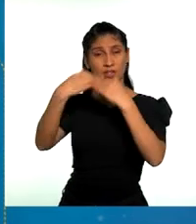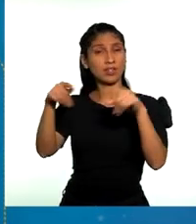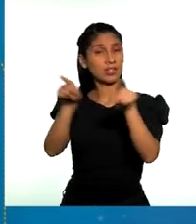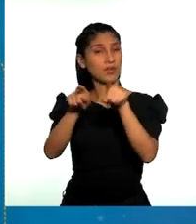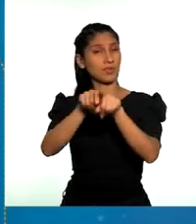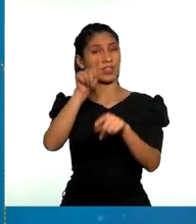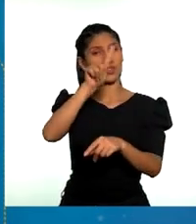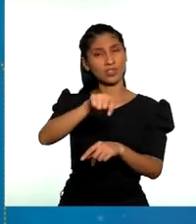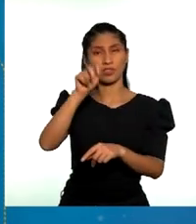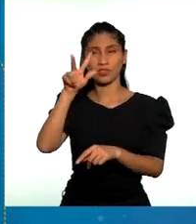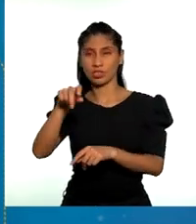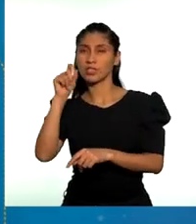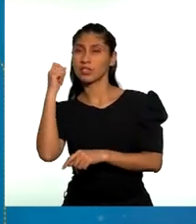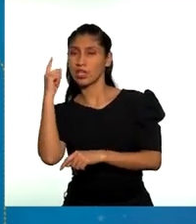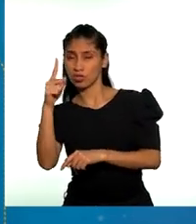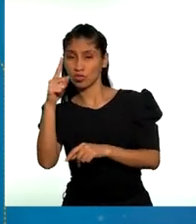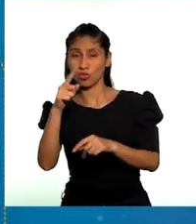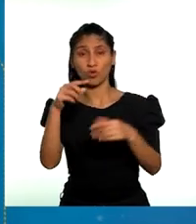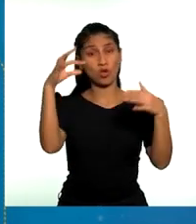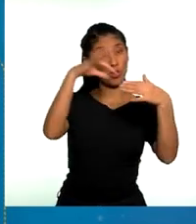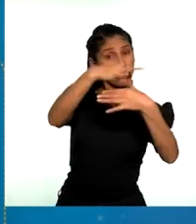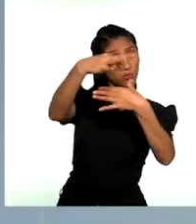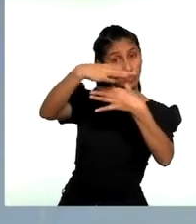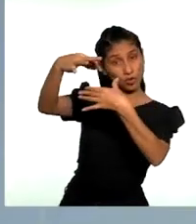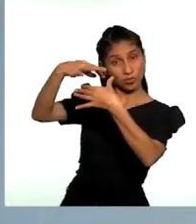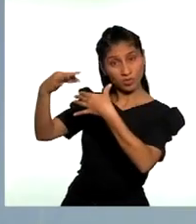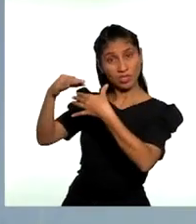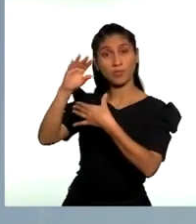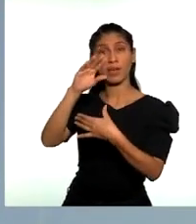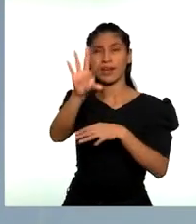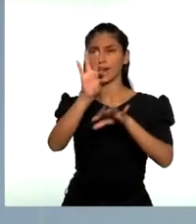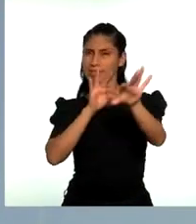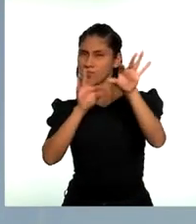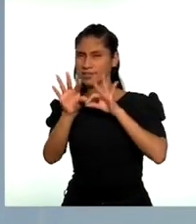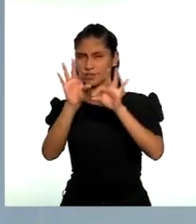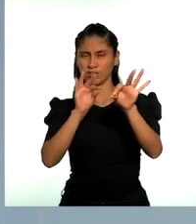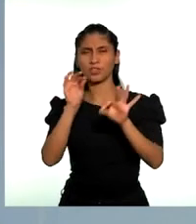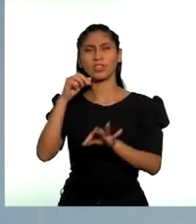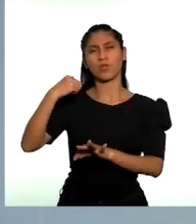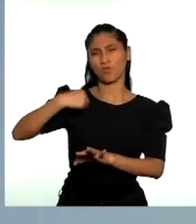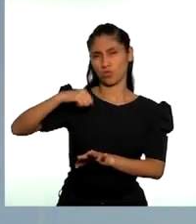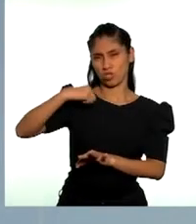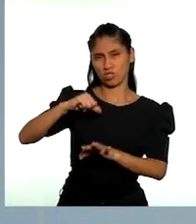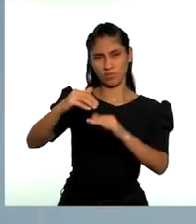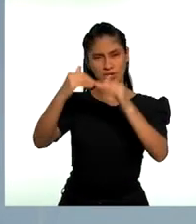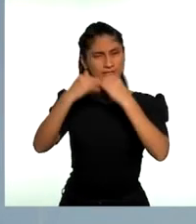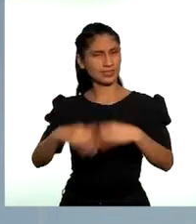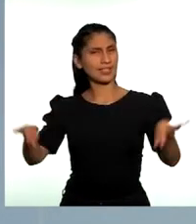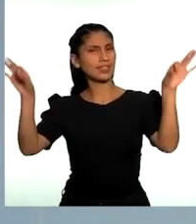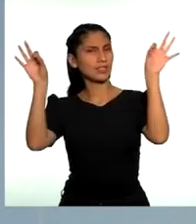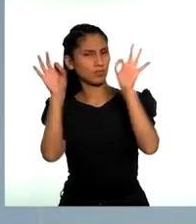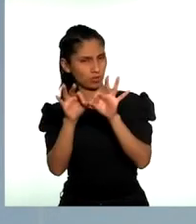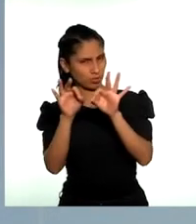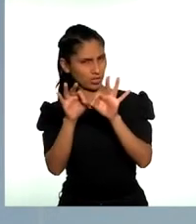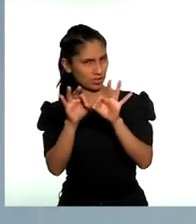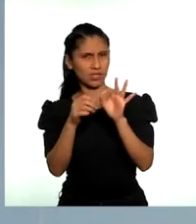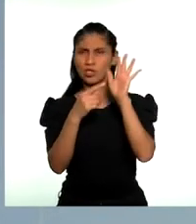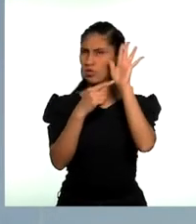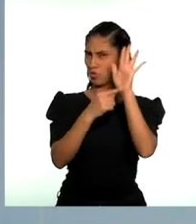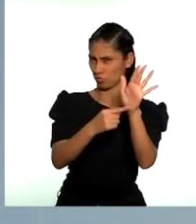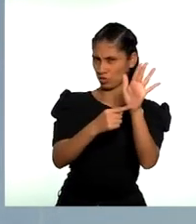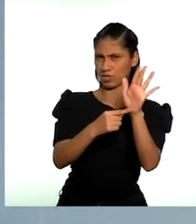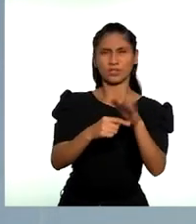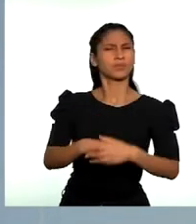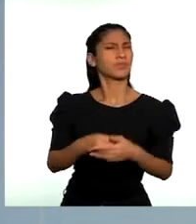para las elecciones municipales. Es importante incorporar las demandas de las poblaciones originarias,